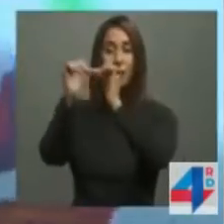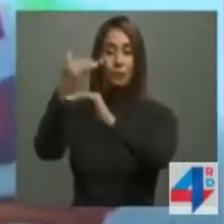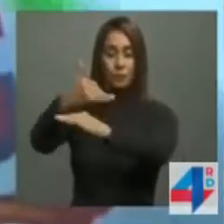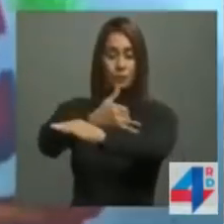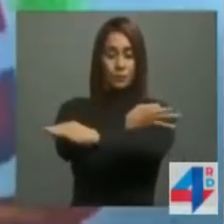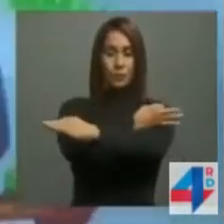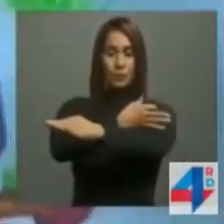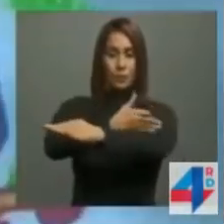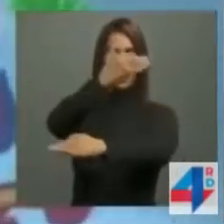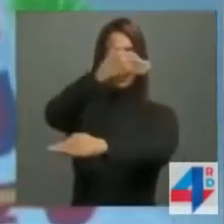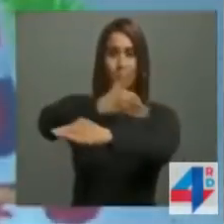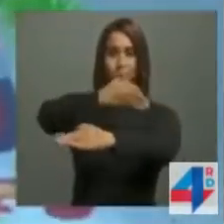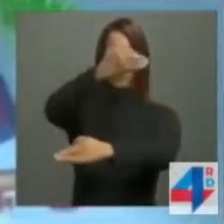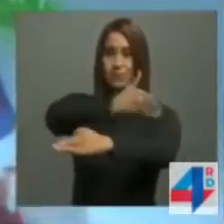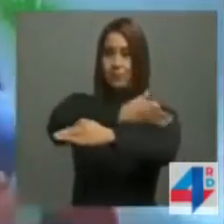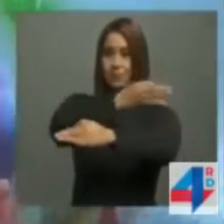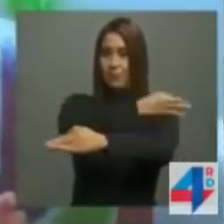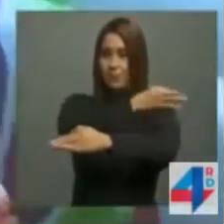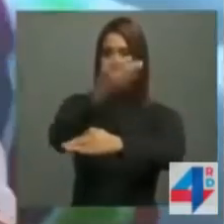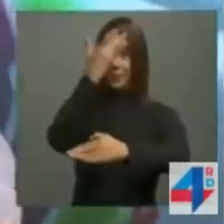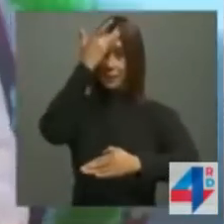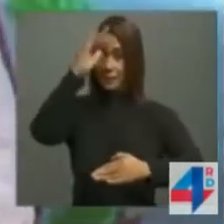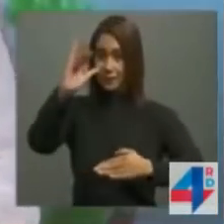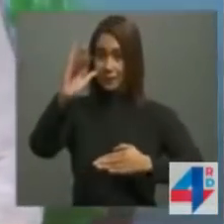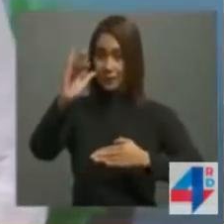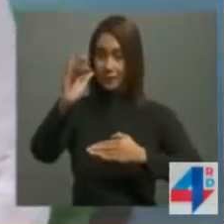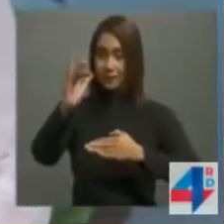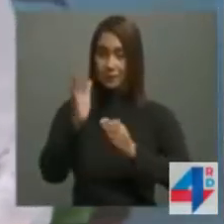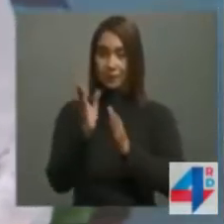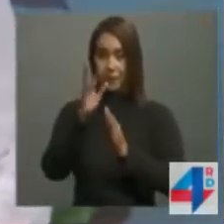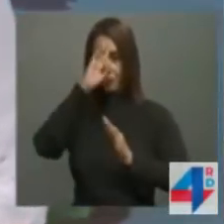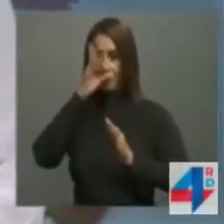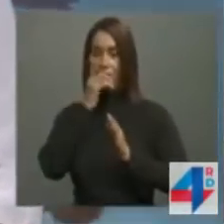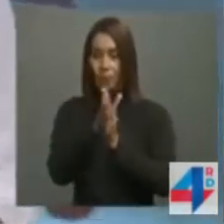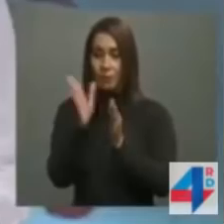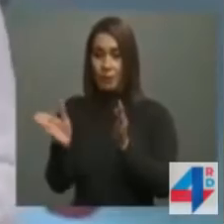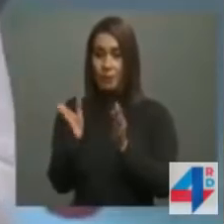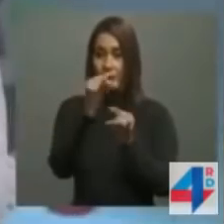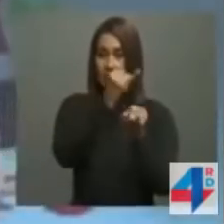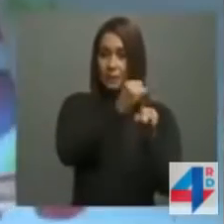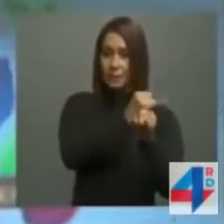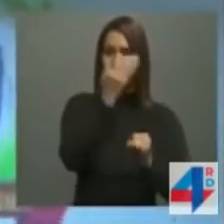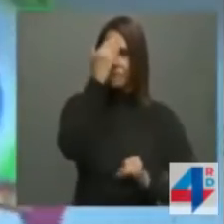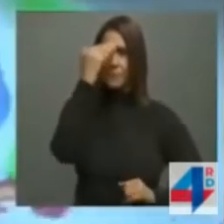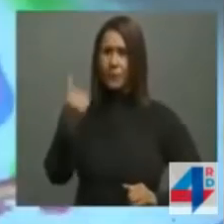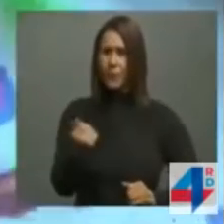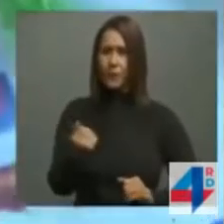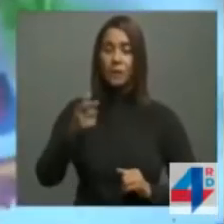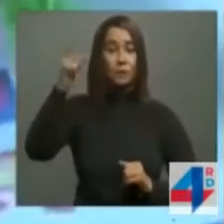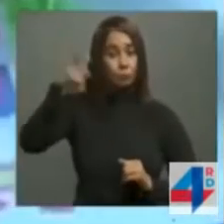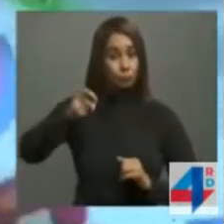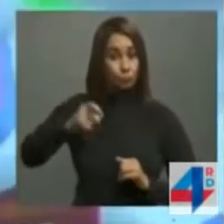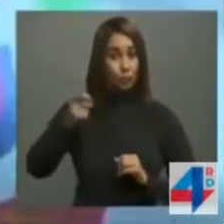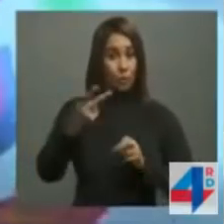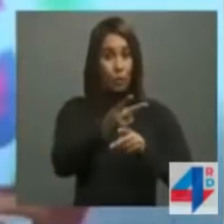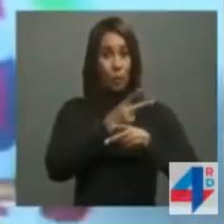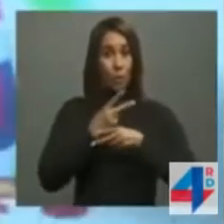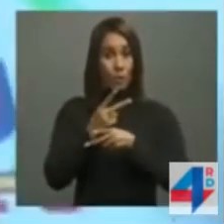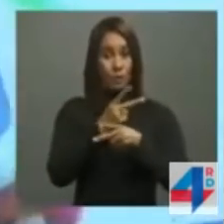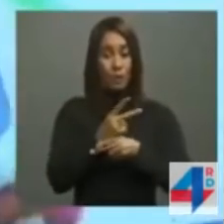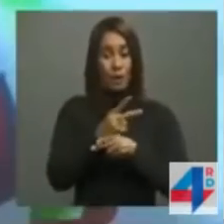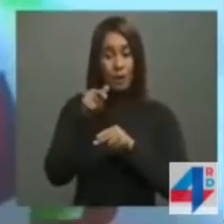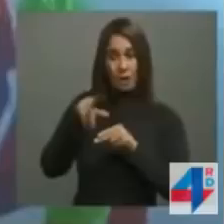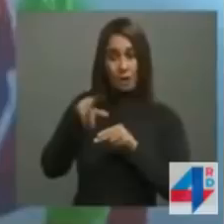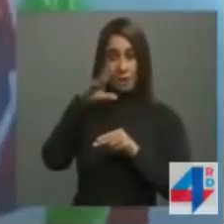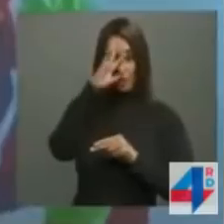una verja inteligencia en nuestra frontera con Haití, movido por la necesidad de garantizar la seguridad nacional